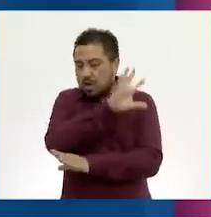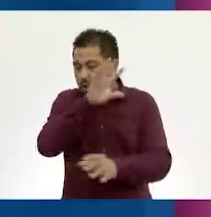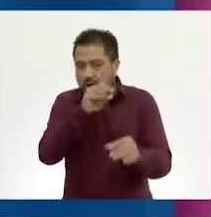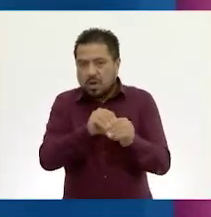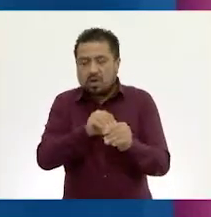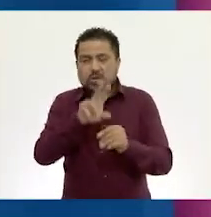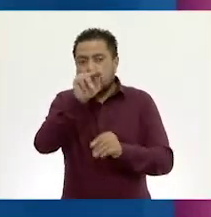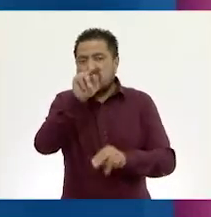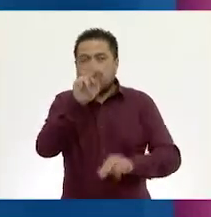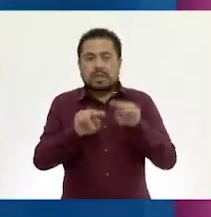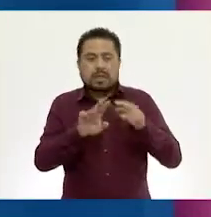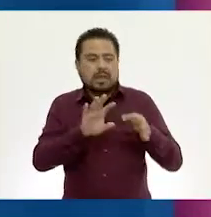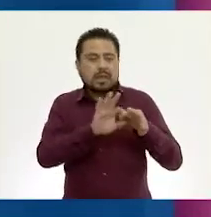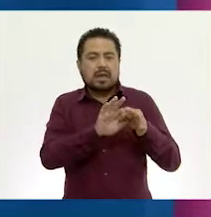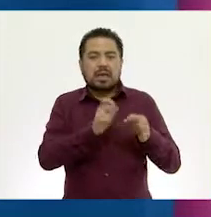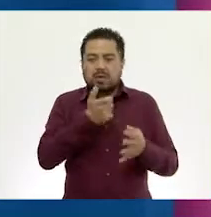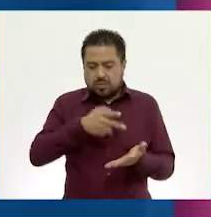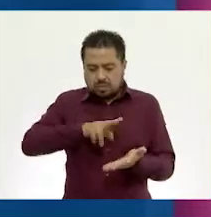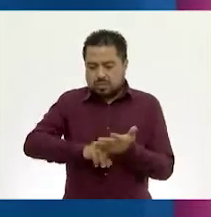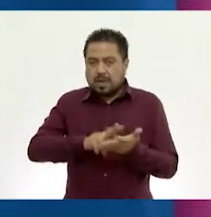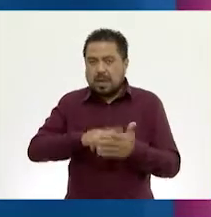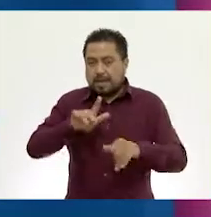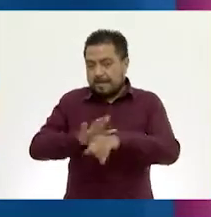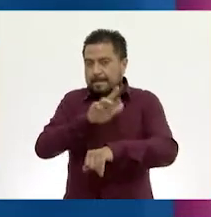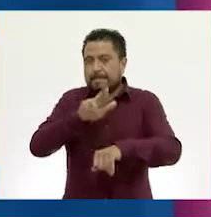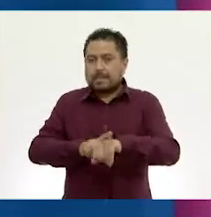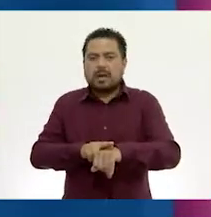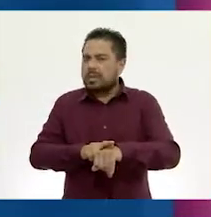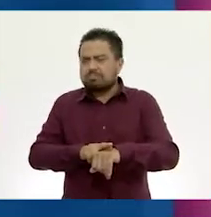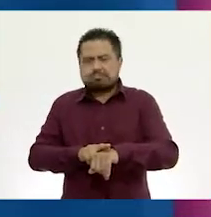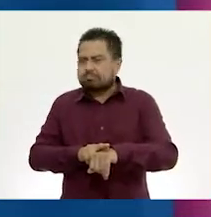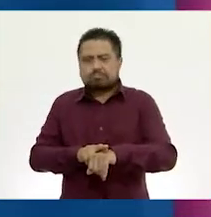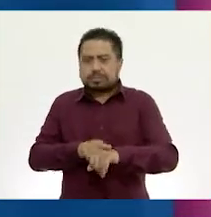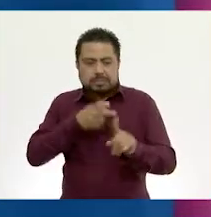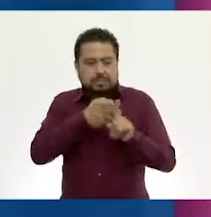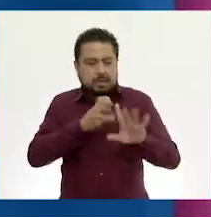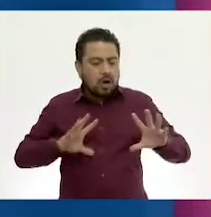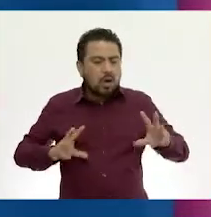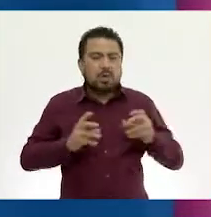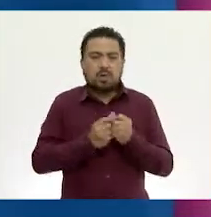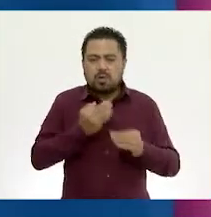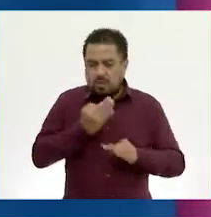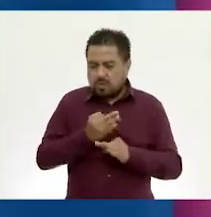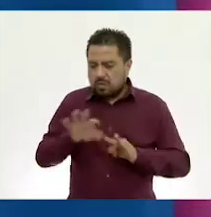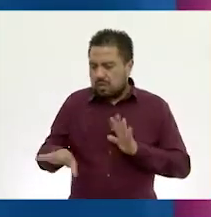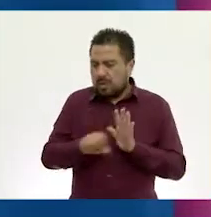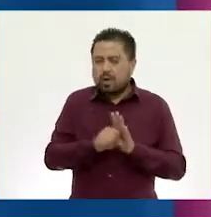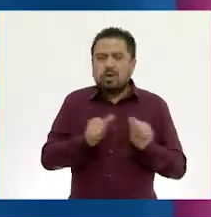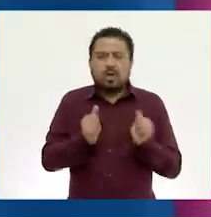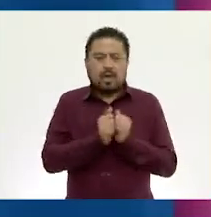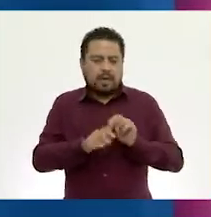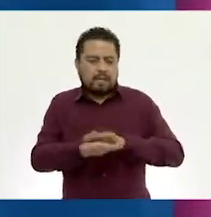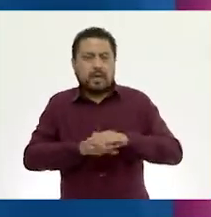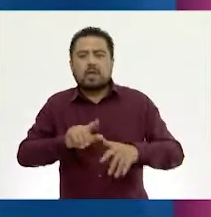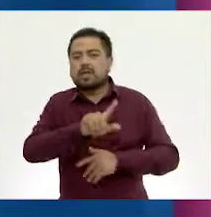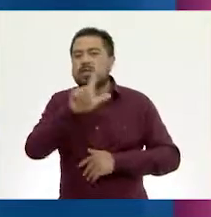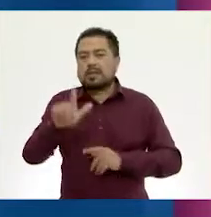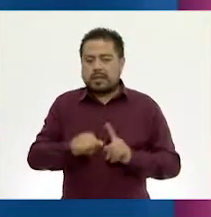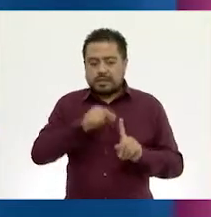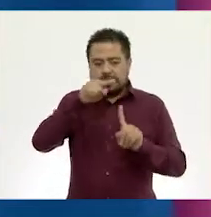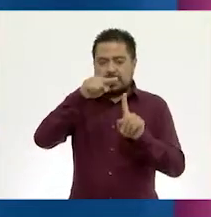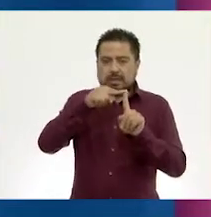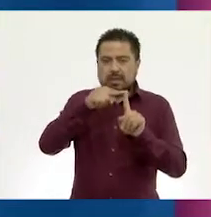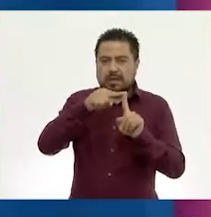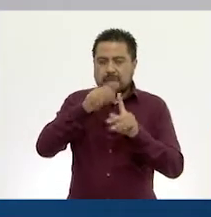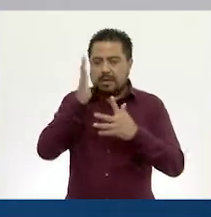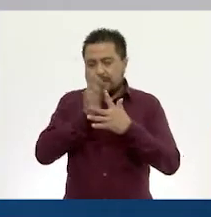no depende de que sea una cantidad grande, sino que sea la cantidad que estamos tomando como base para después dividirla en